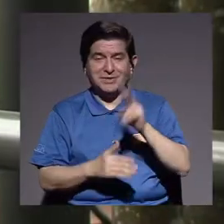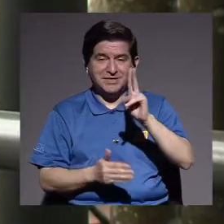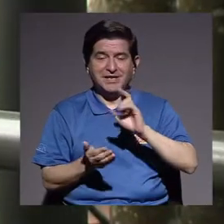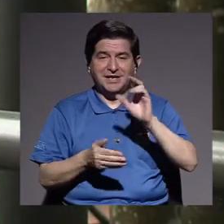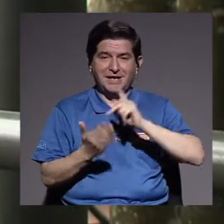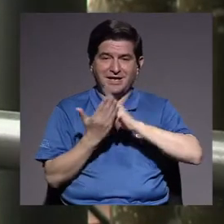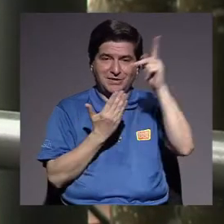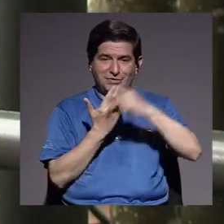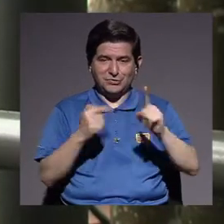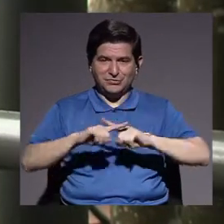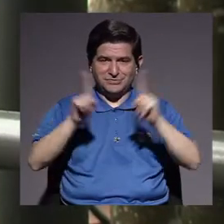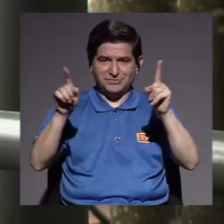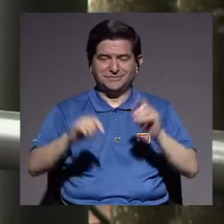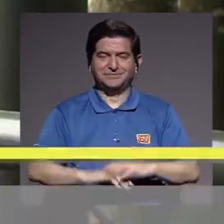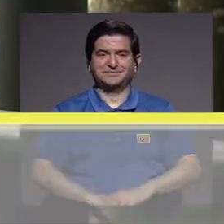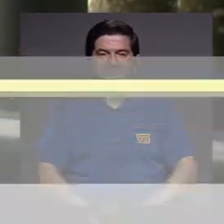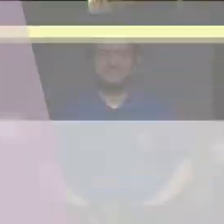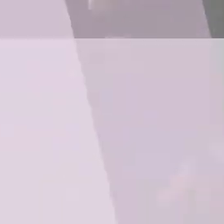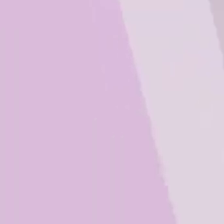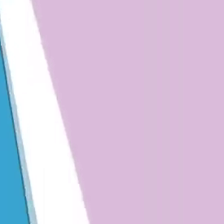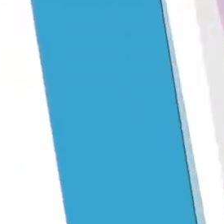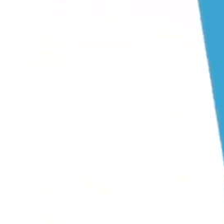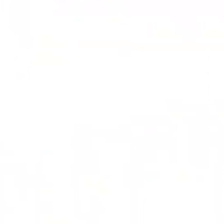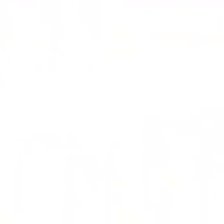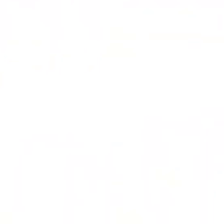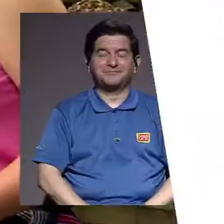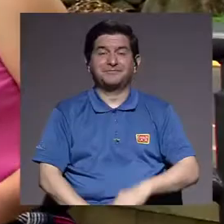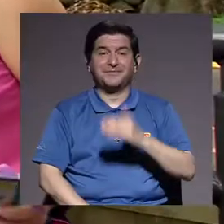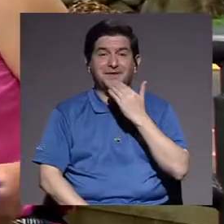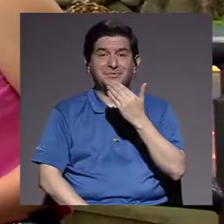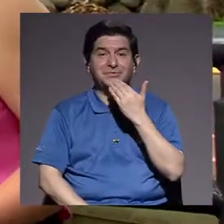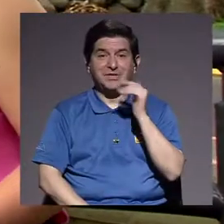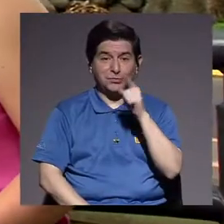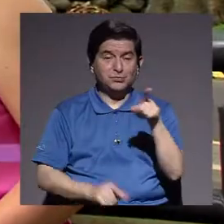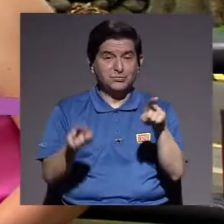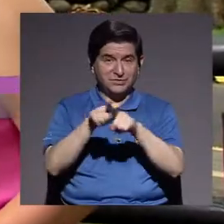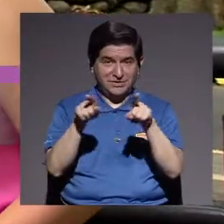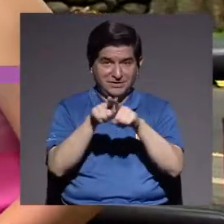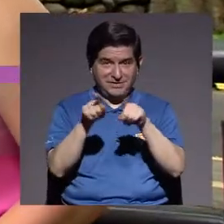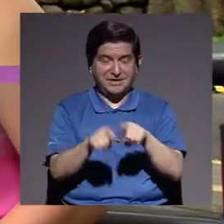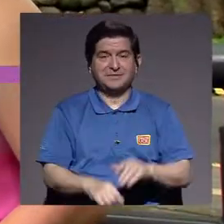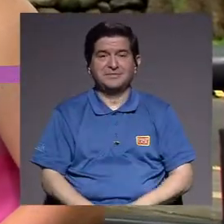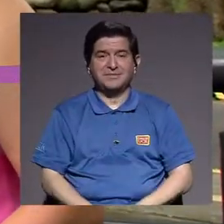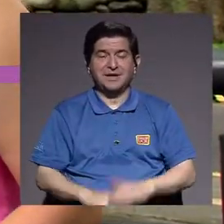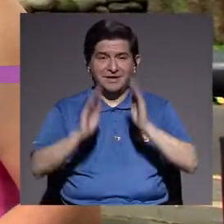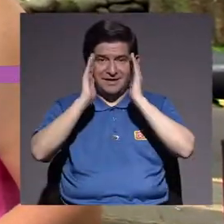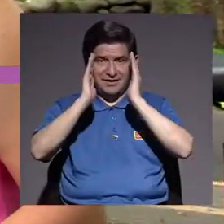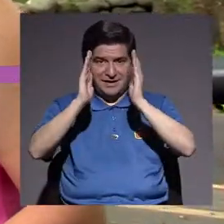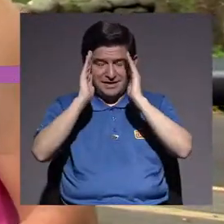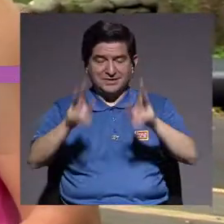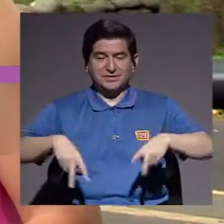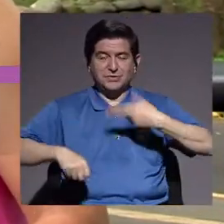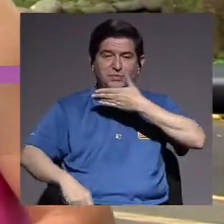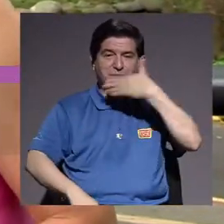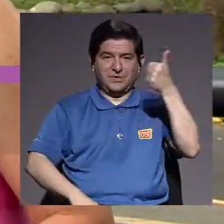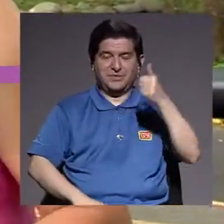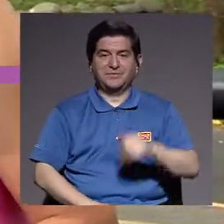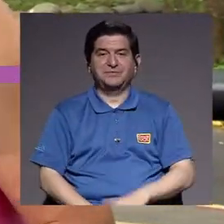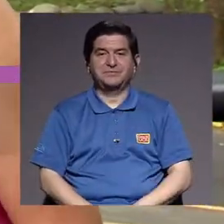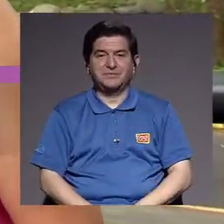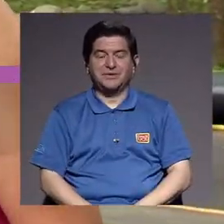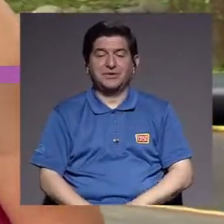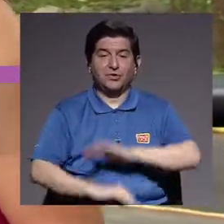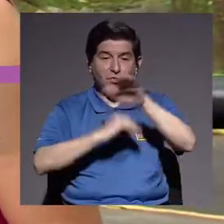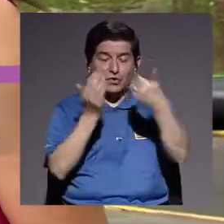estos dos capítulos. Por el espacio también. Gracias, sí. Muchísimas gracias a ustedes también por haber estado en Sintonía de Vivir Mejor